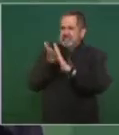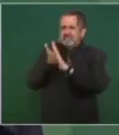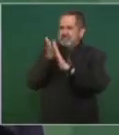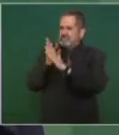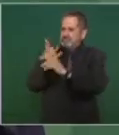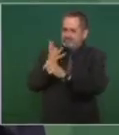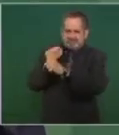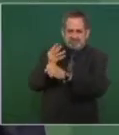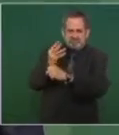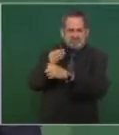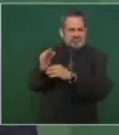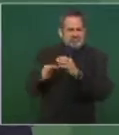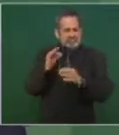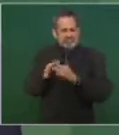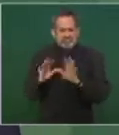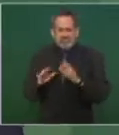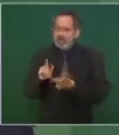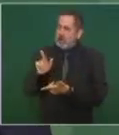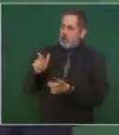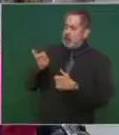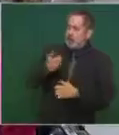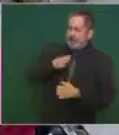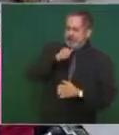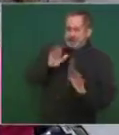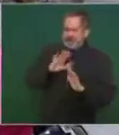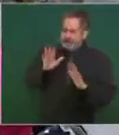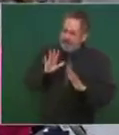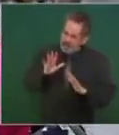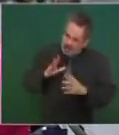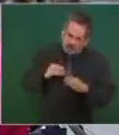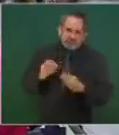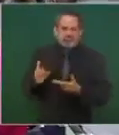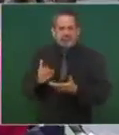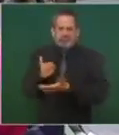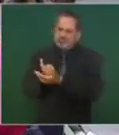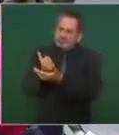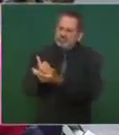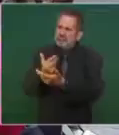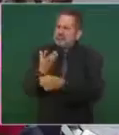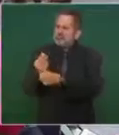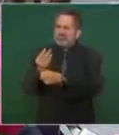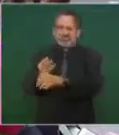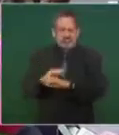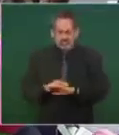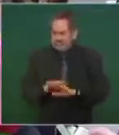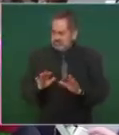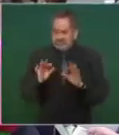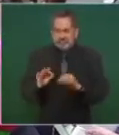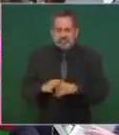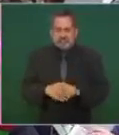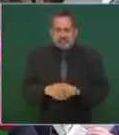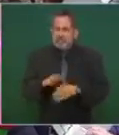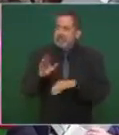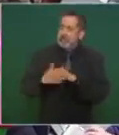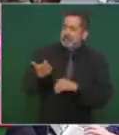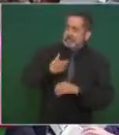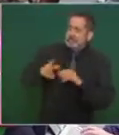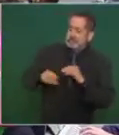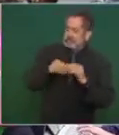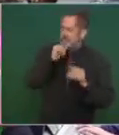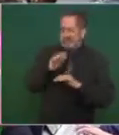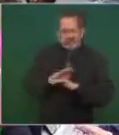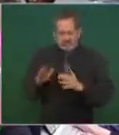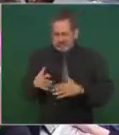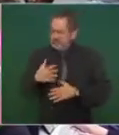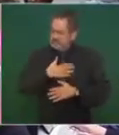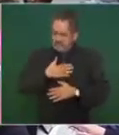sin cobrar nada adicional, ellos